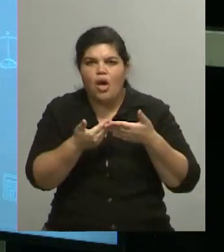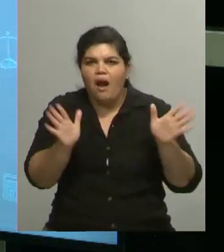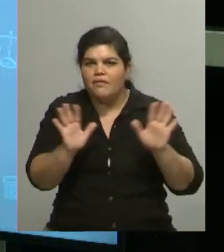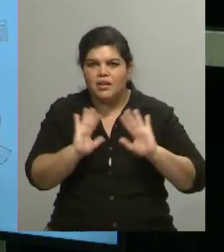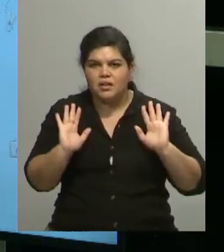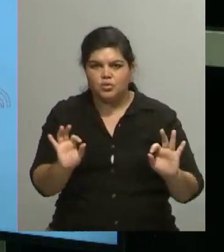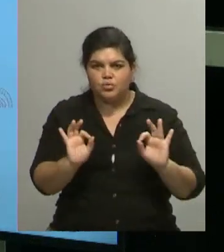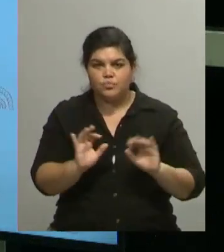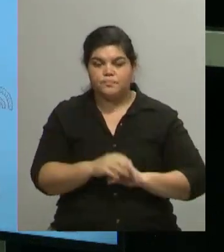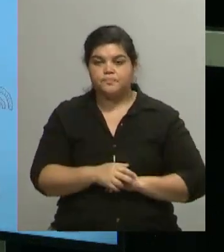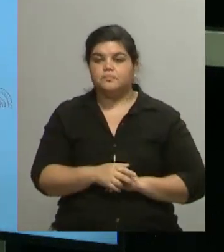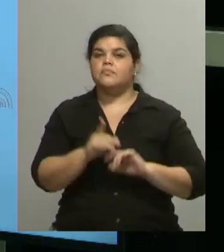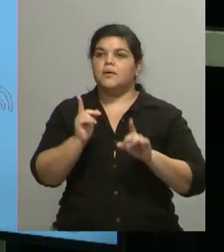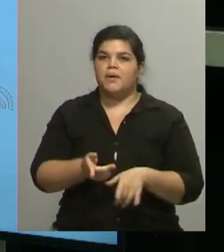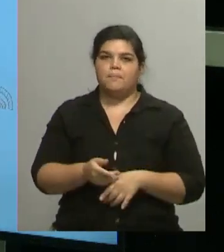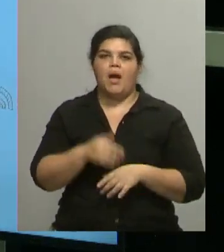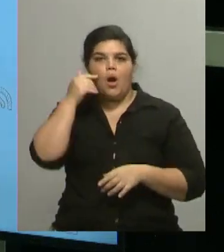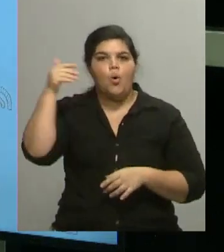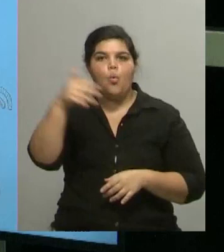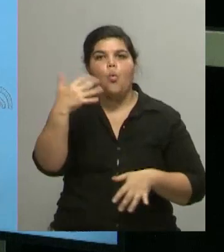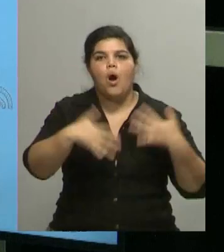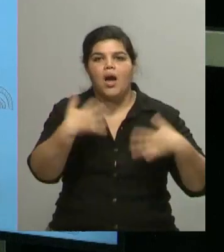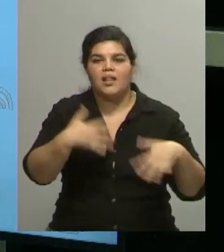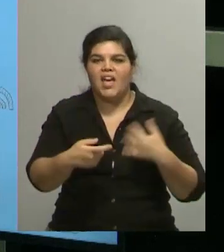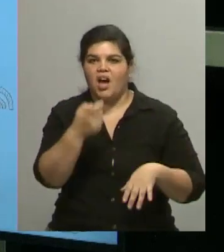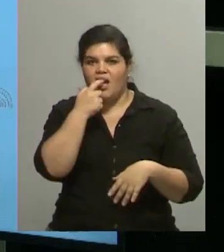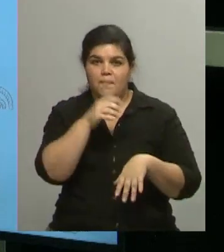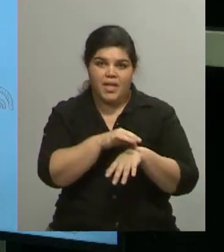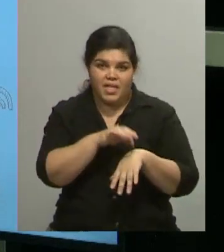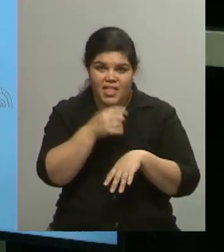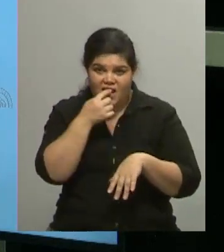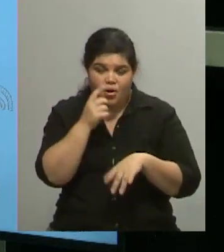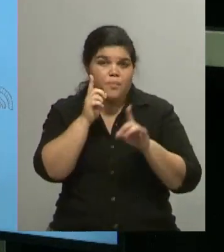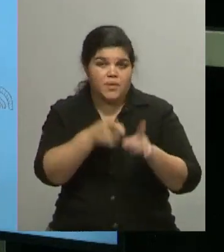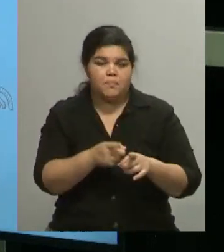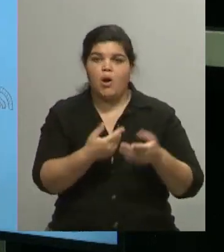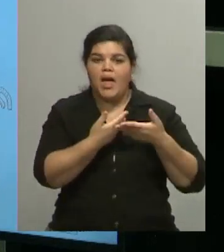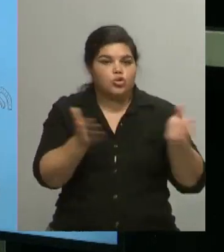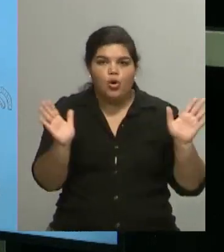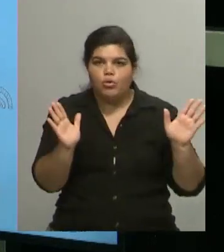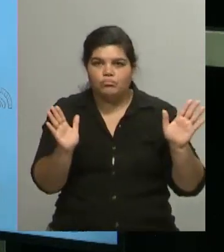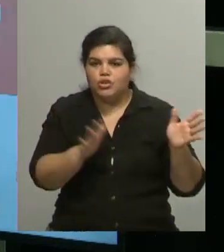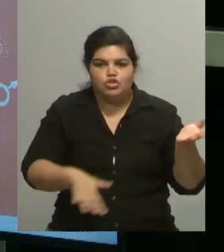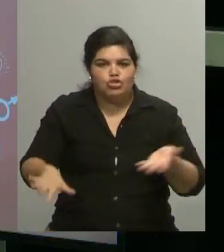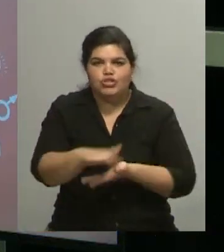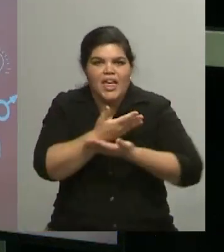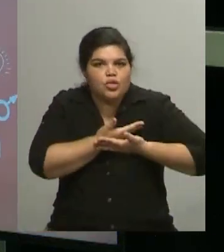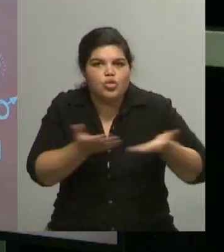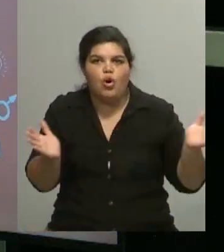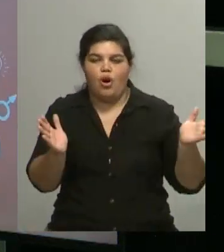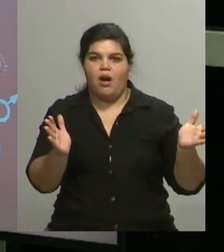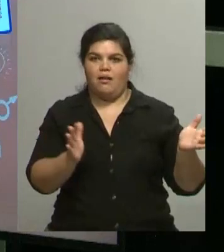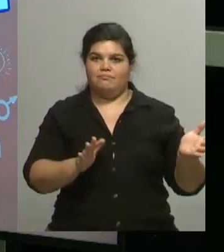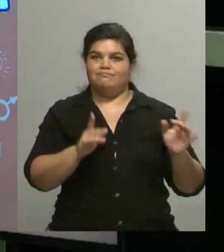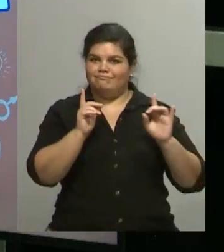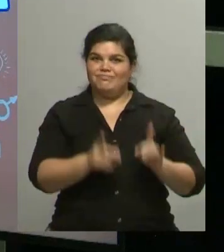la guardia odontológica que hay en la universidad, que es abierta para toda la gente, no solamente para el ámbito universitario. Digo, esta cuestión de llegar a la